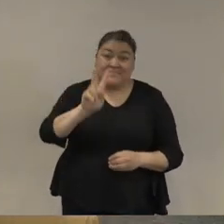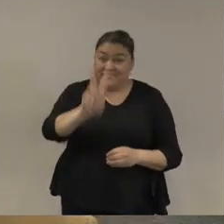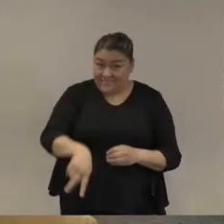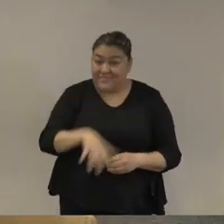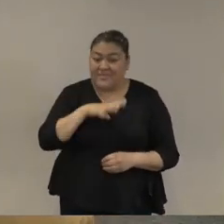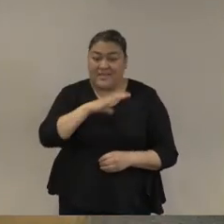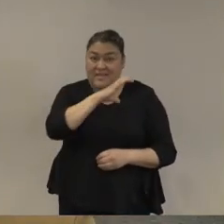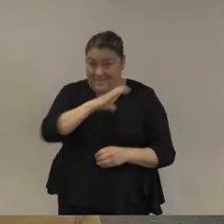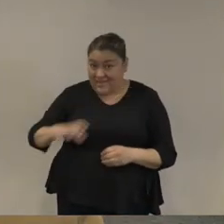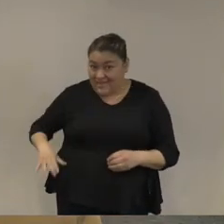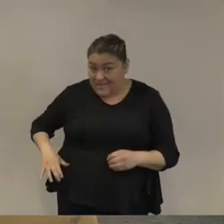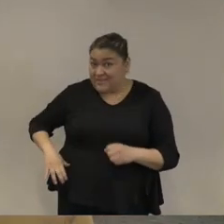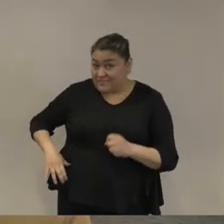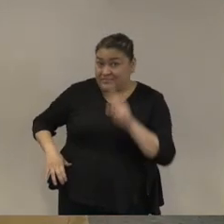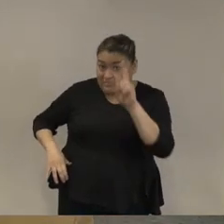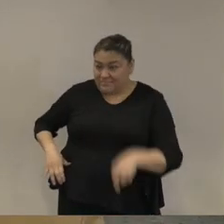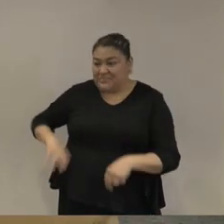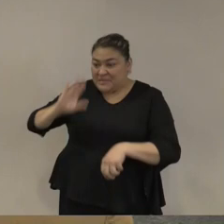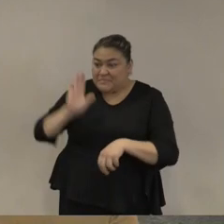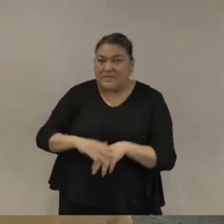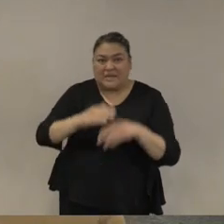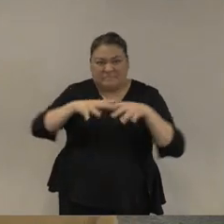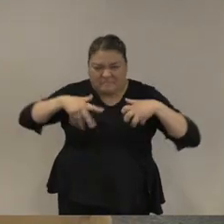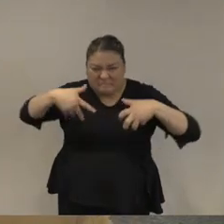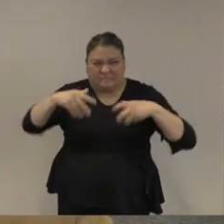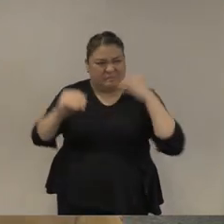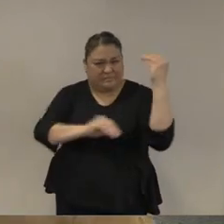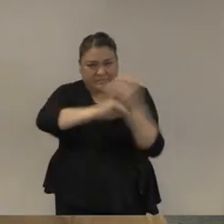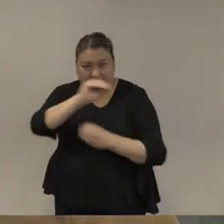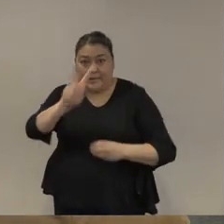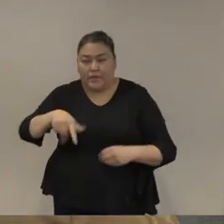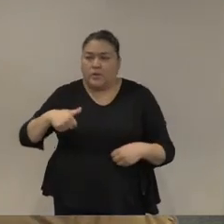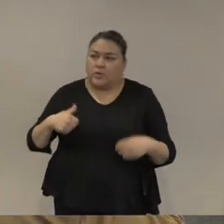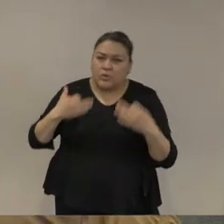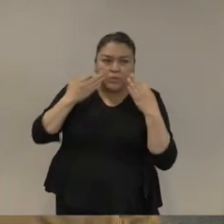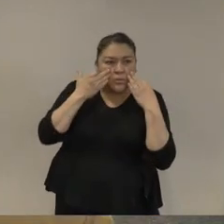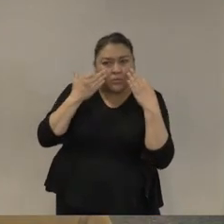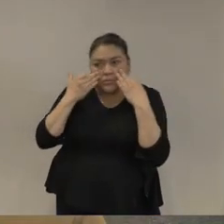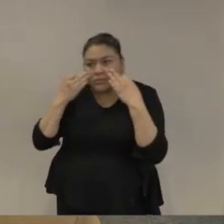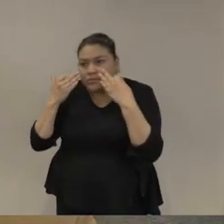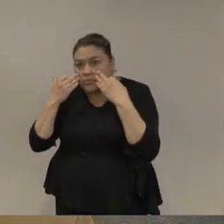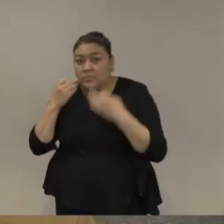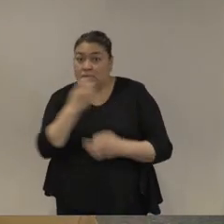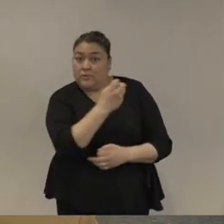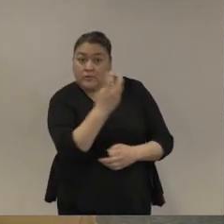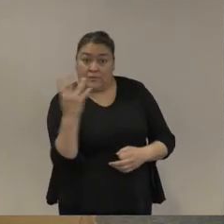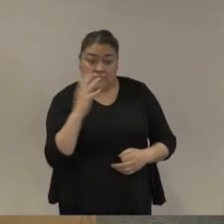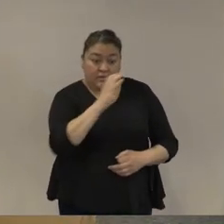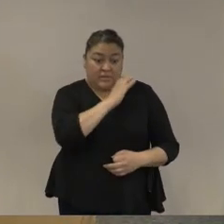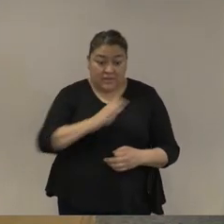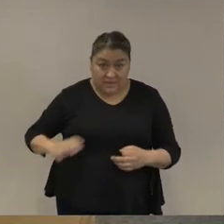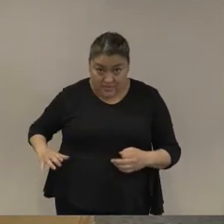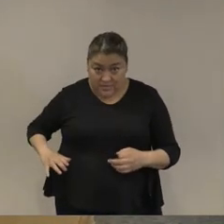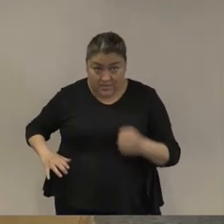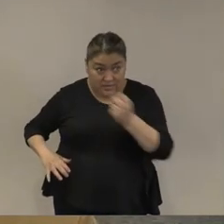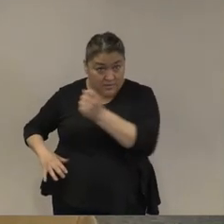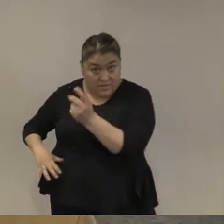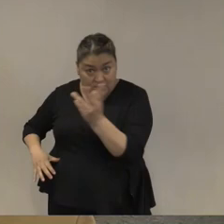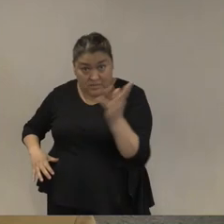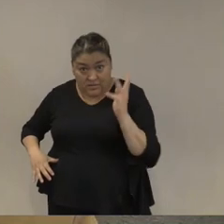los candidatos y tengo que decir además que la verdad es que por lo menos lo que yo alcanzo a ver es que ninguno de los candidatos termina de